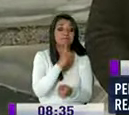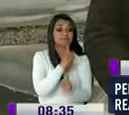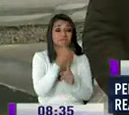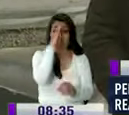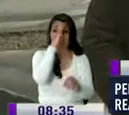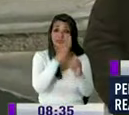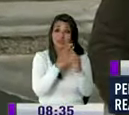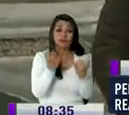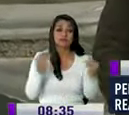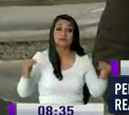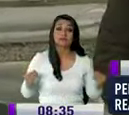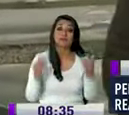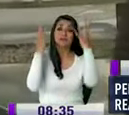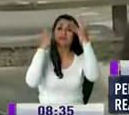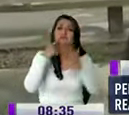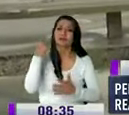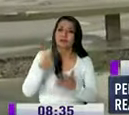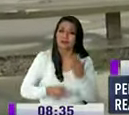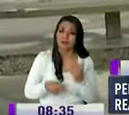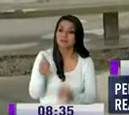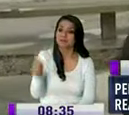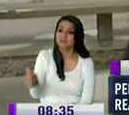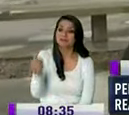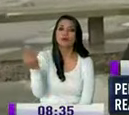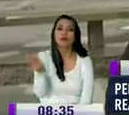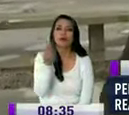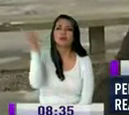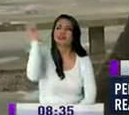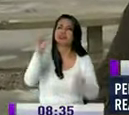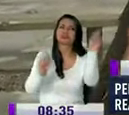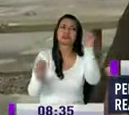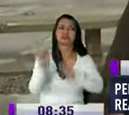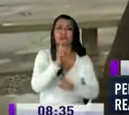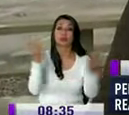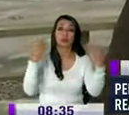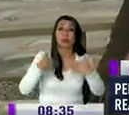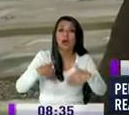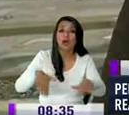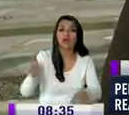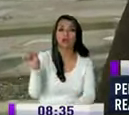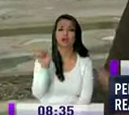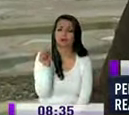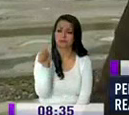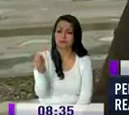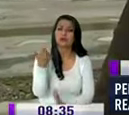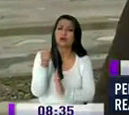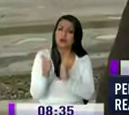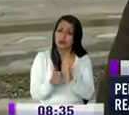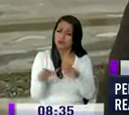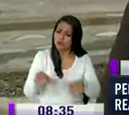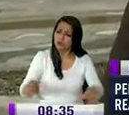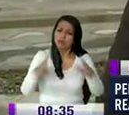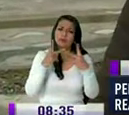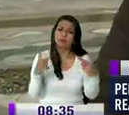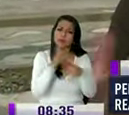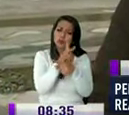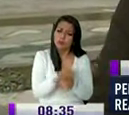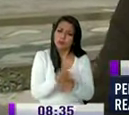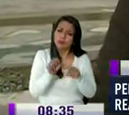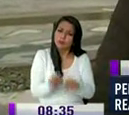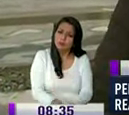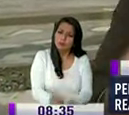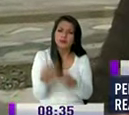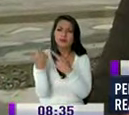de este tipo de festivales es justamente nosotros pedirle a la comunidad y a los artistas que se empoderen del espacio público y nos